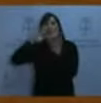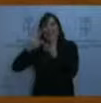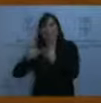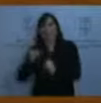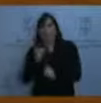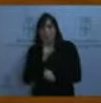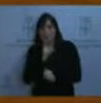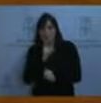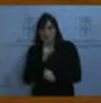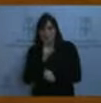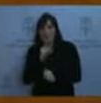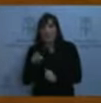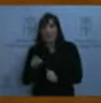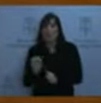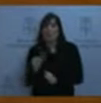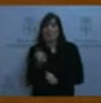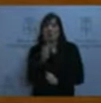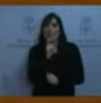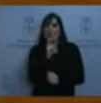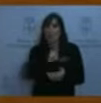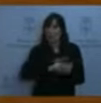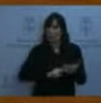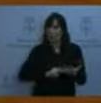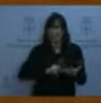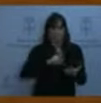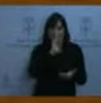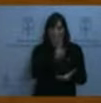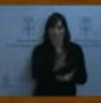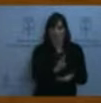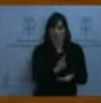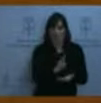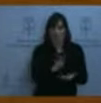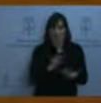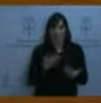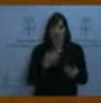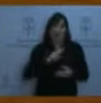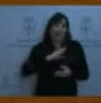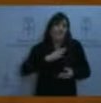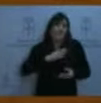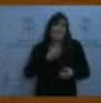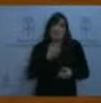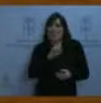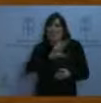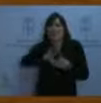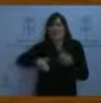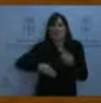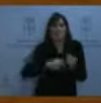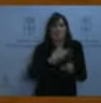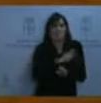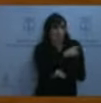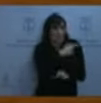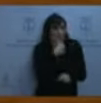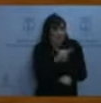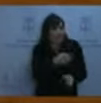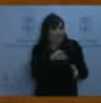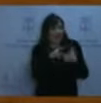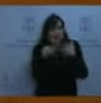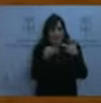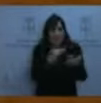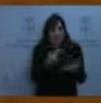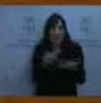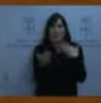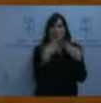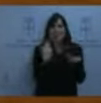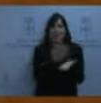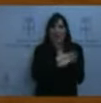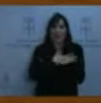sin posibilidad de enmiendas. Ustedes, que acaban de decir que quieren transparencia y quieren hablar y dialogar. Así se acaba el 23 de noviembre de aprobar